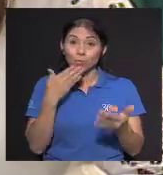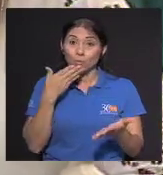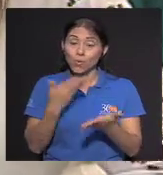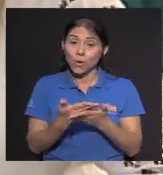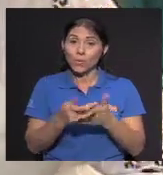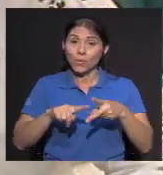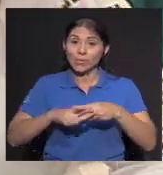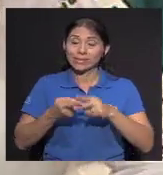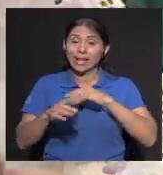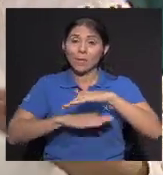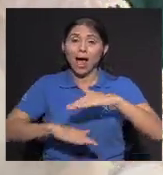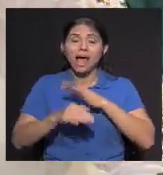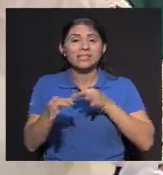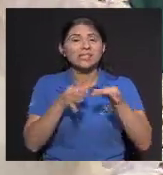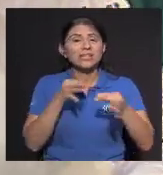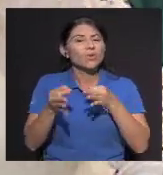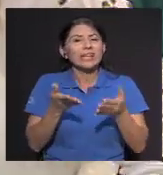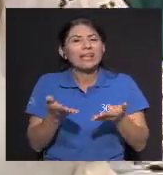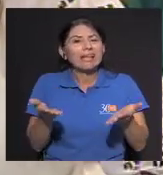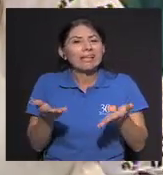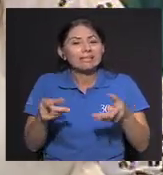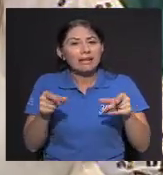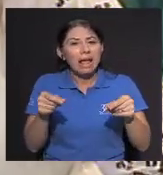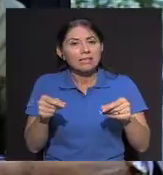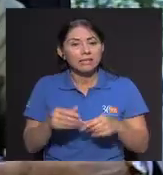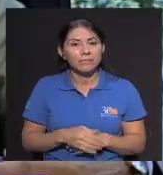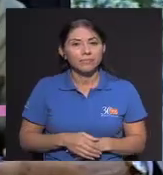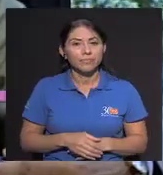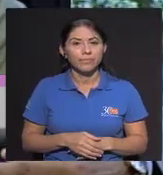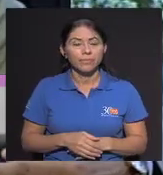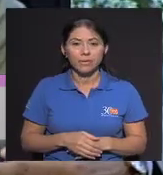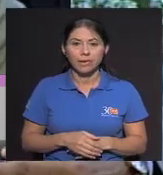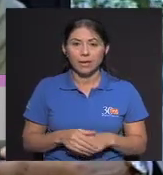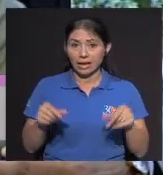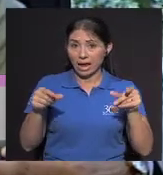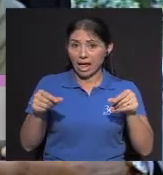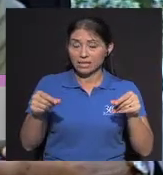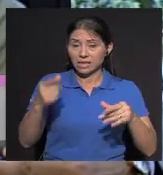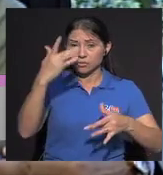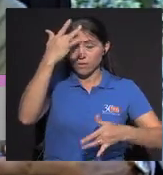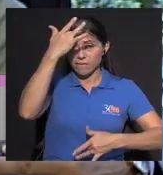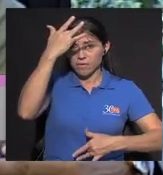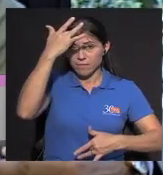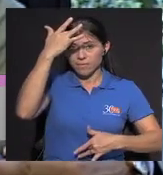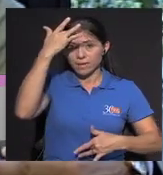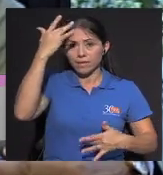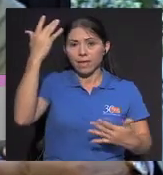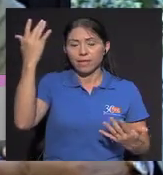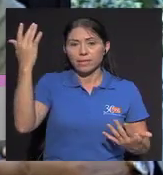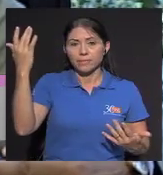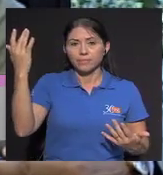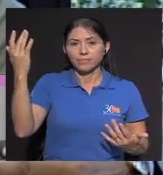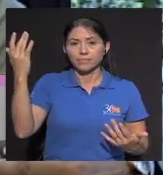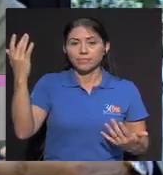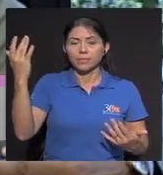yo creo que sería muy propicio iniciar por lo básico ¿Qué es el cáncer? El cáncer es una enfermedad